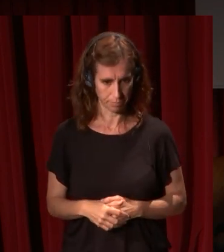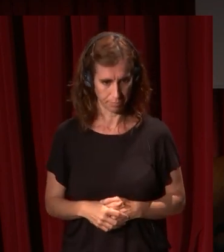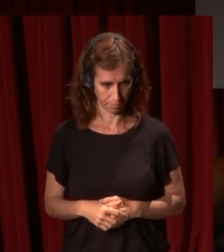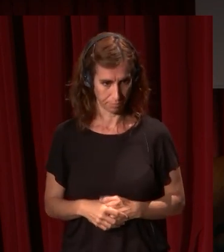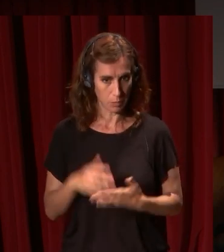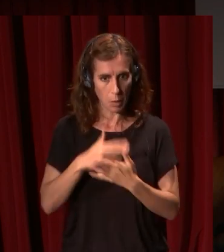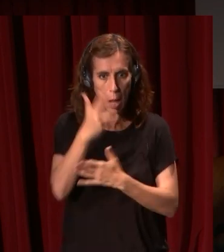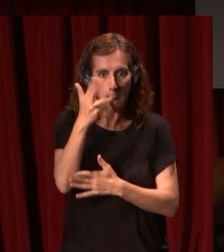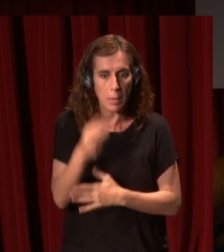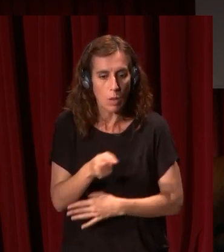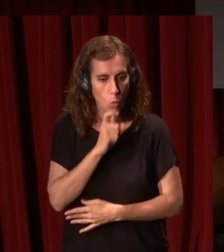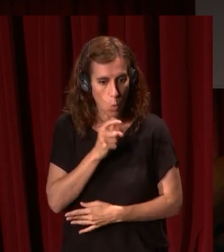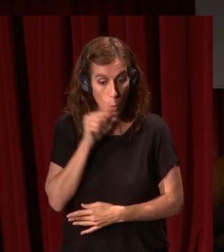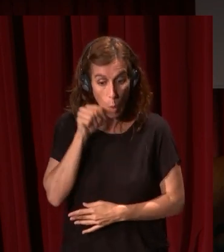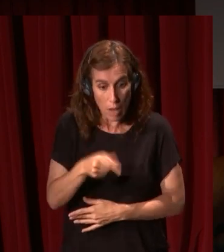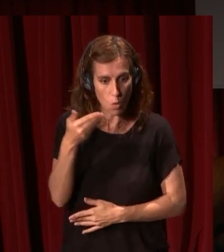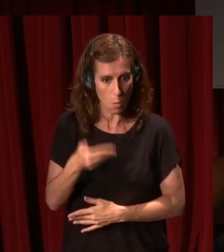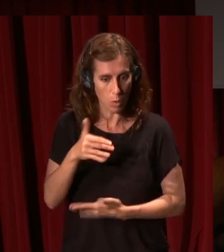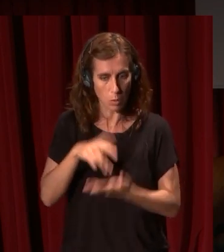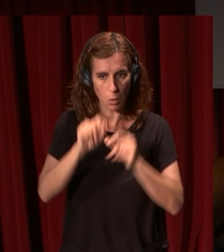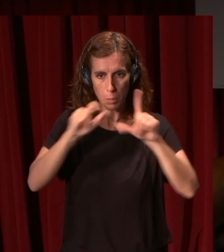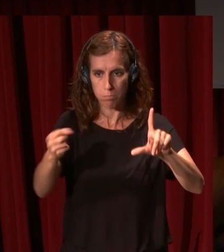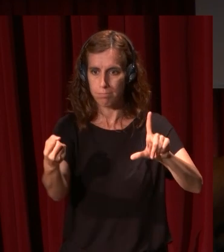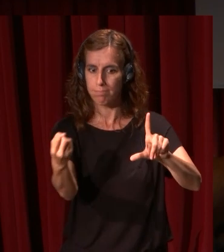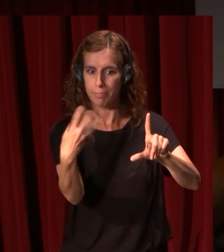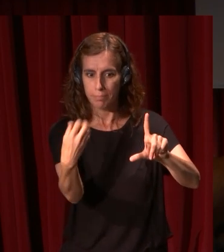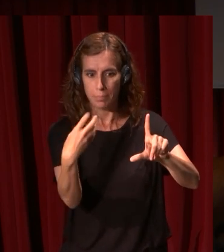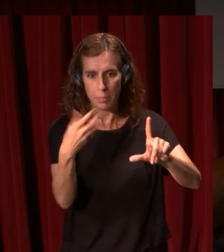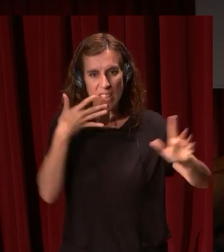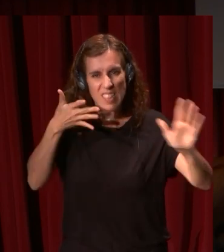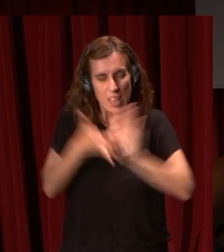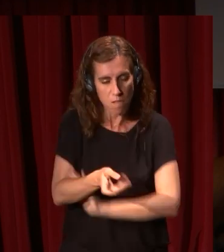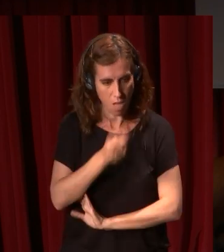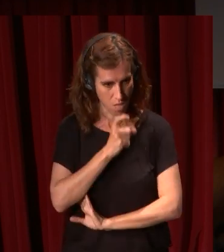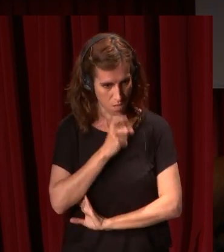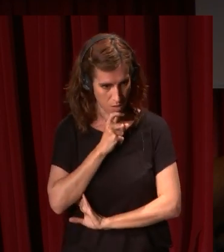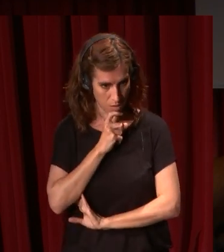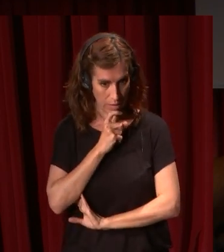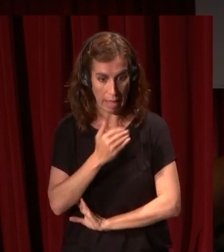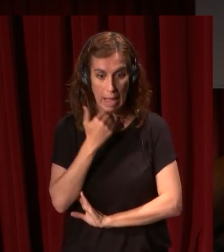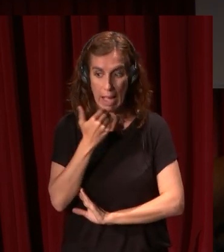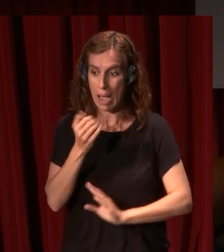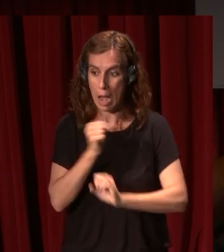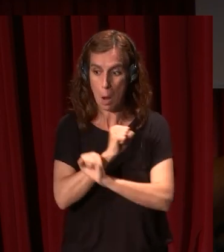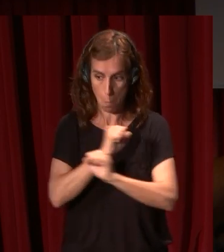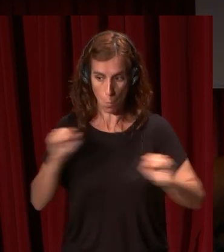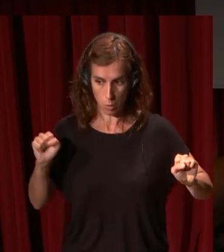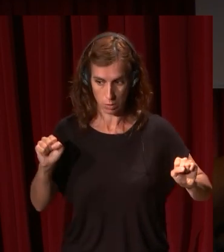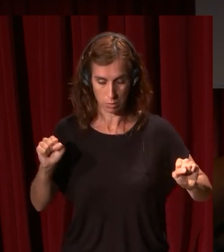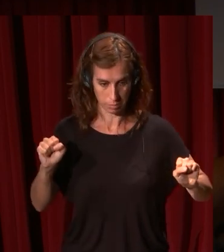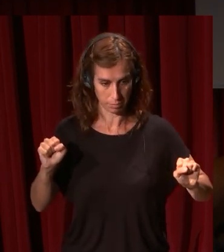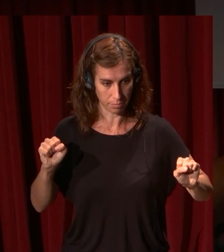está pintando y así se nos cuenta algo que es muy difícil de definir imposible seguramente pero que uno reconoce cómo